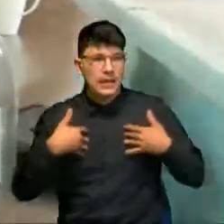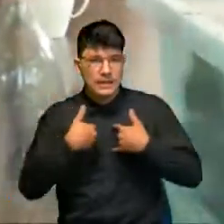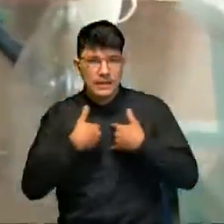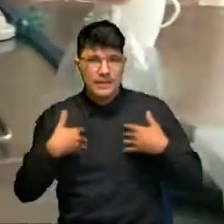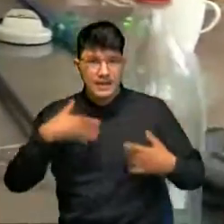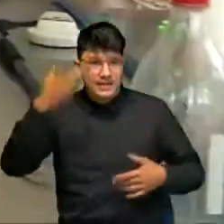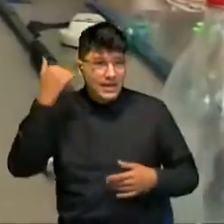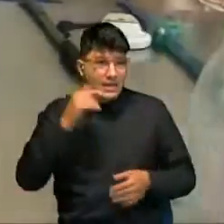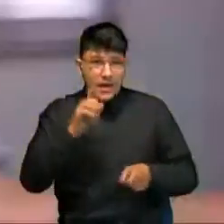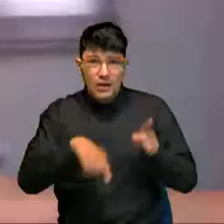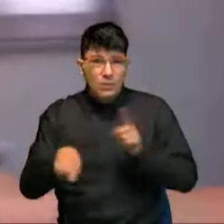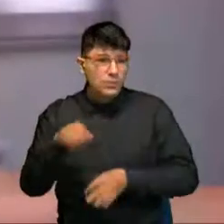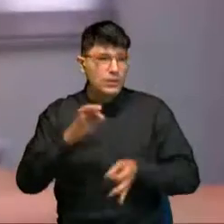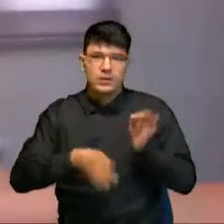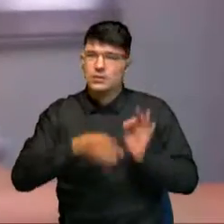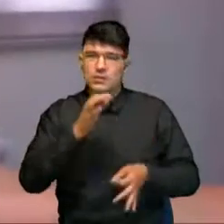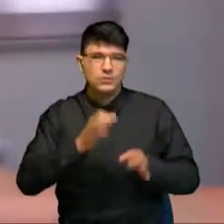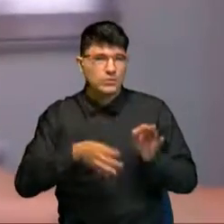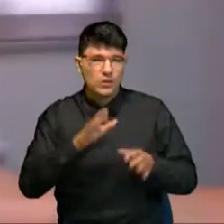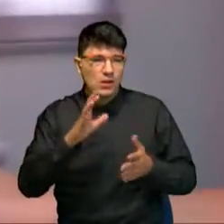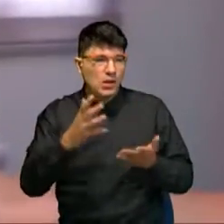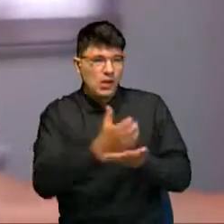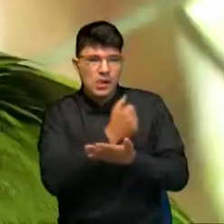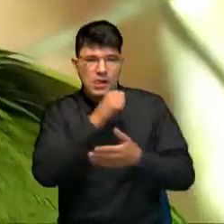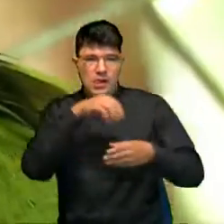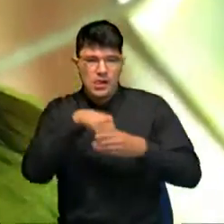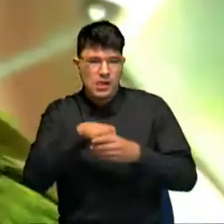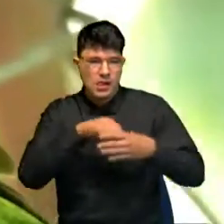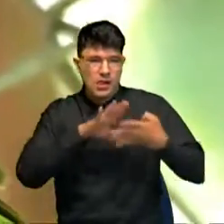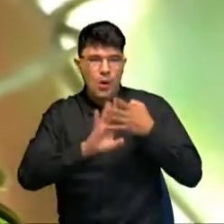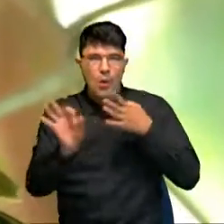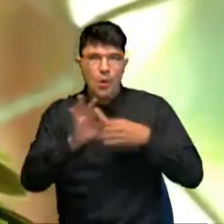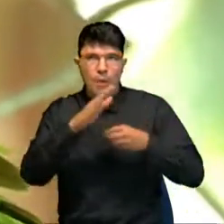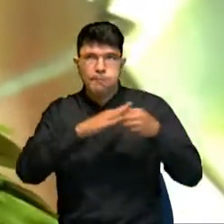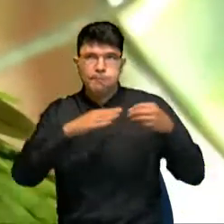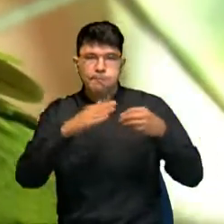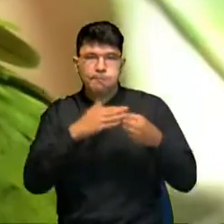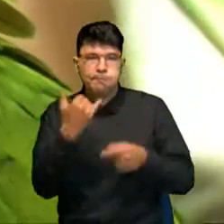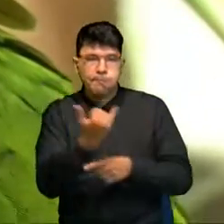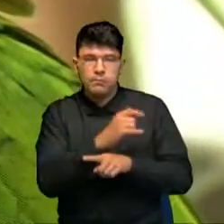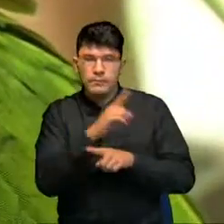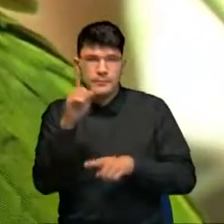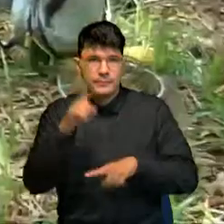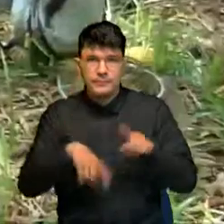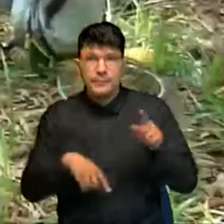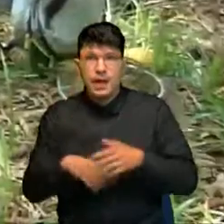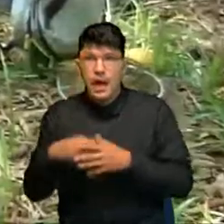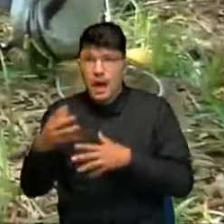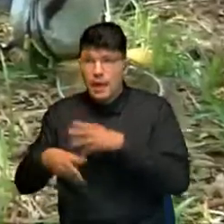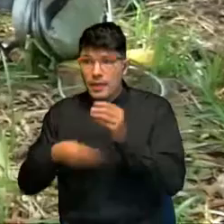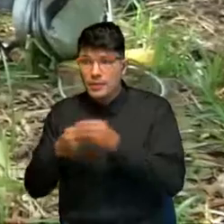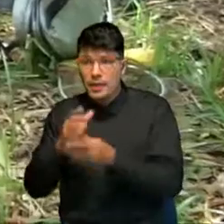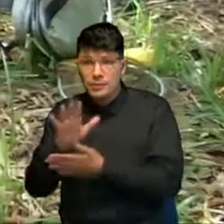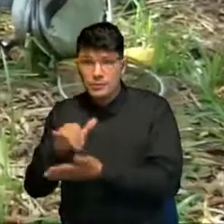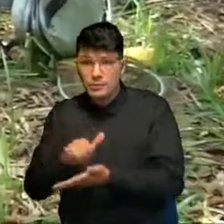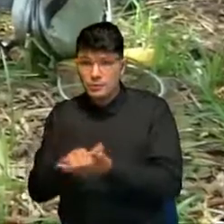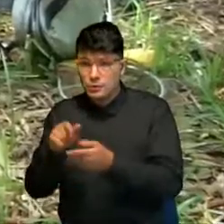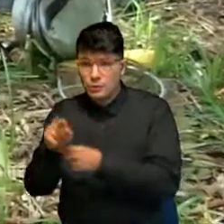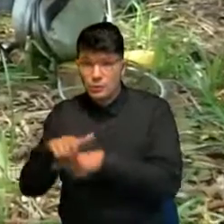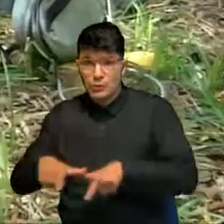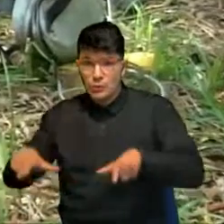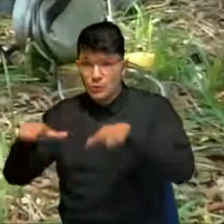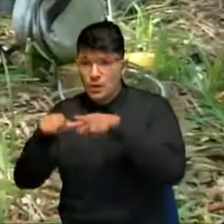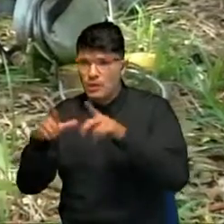injustamente están en el mercado o se tienen como mascotas. En el Cabildo Verde los especímenes son atendidos en